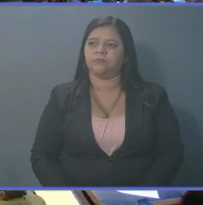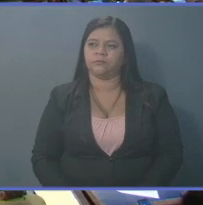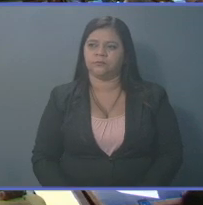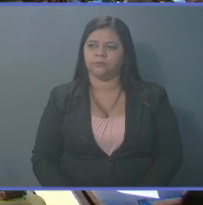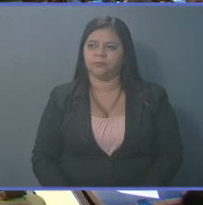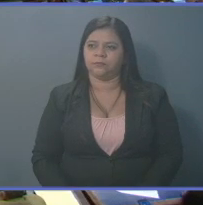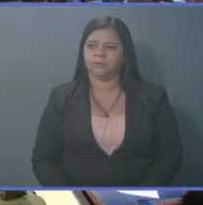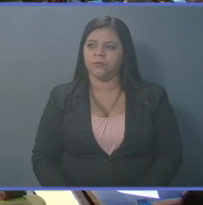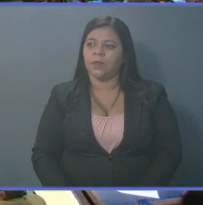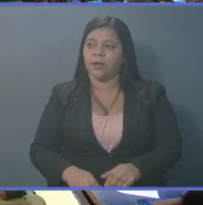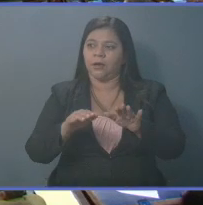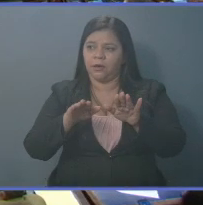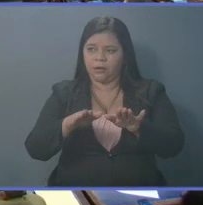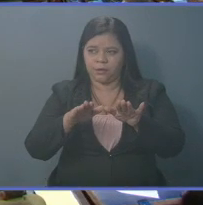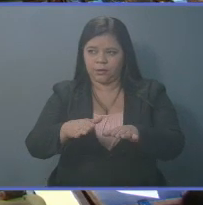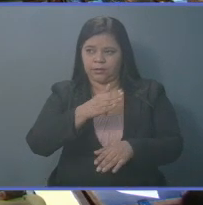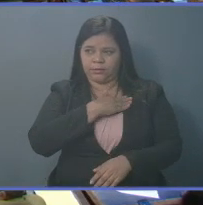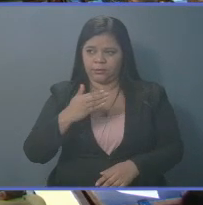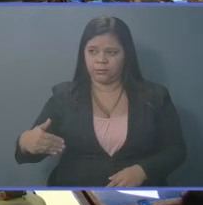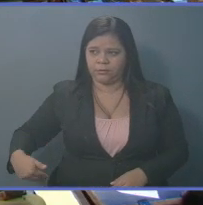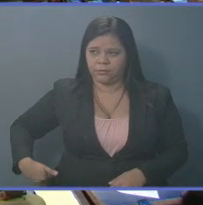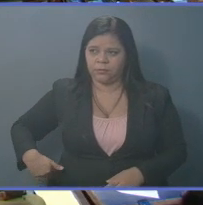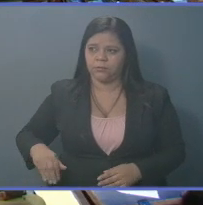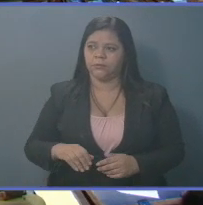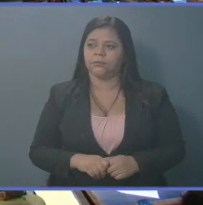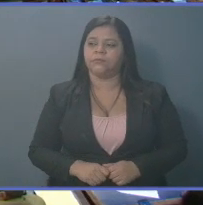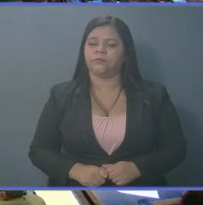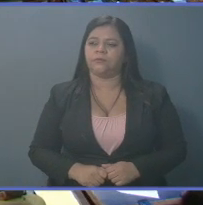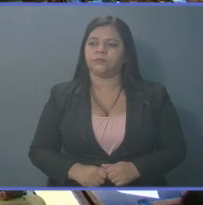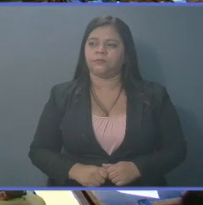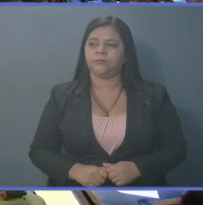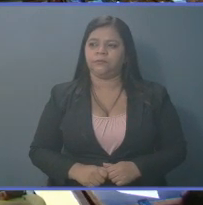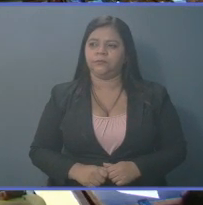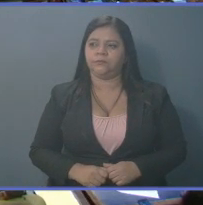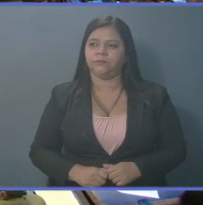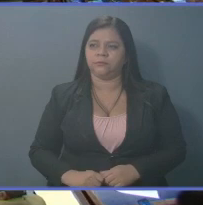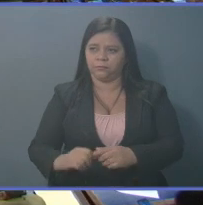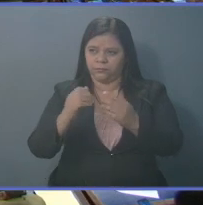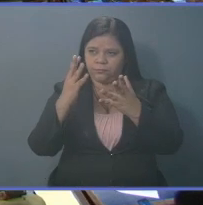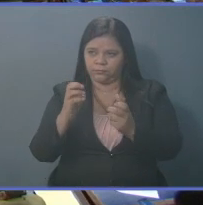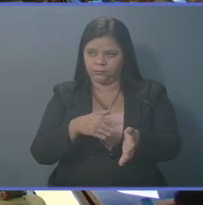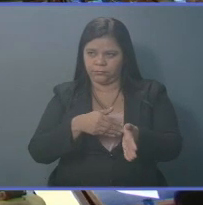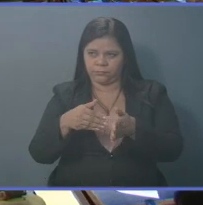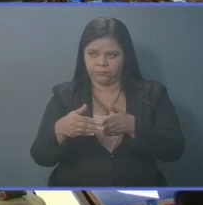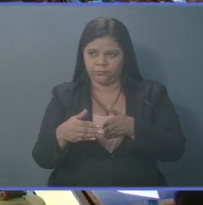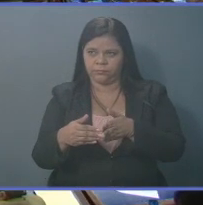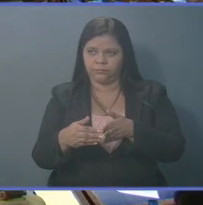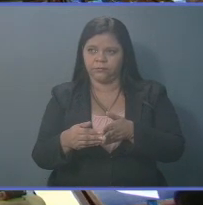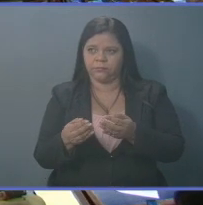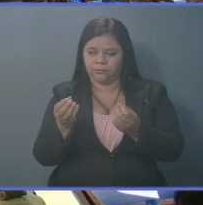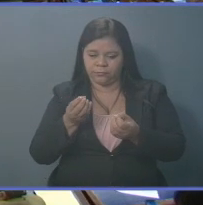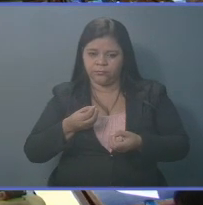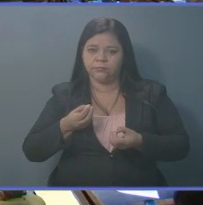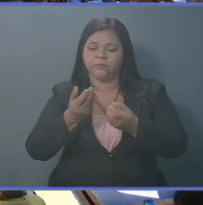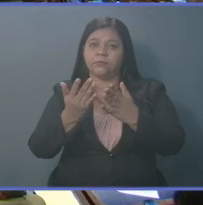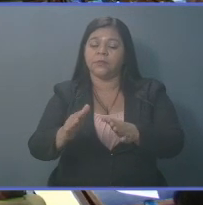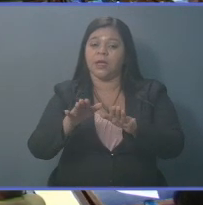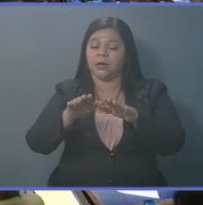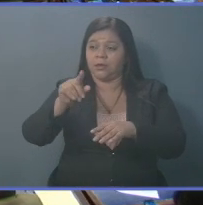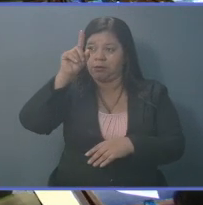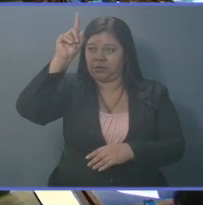Muchas gracias, Presidente. Quiero comenzar dándole gracias a Dios